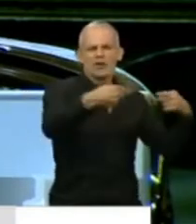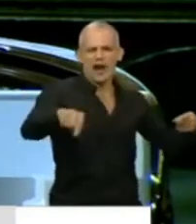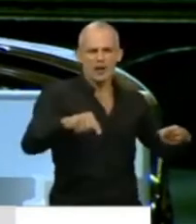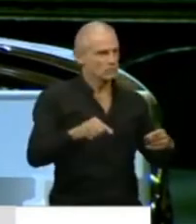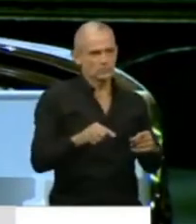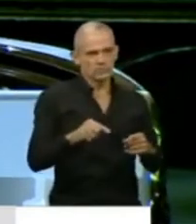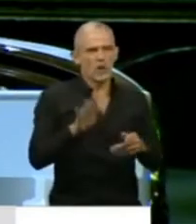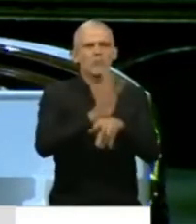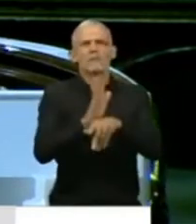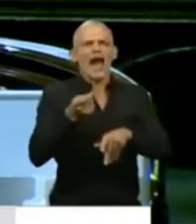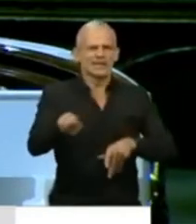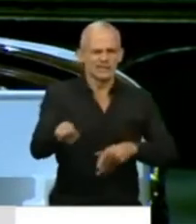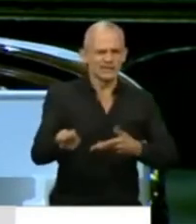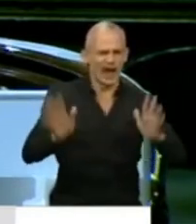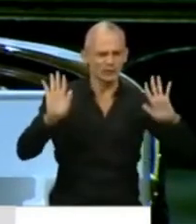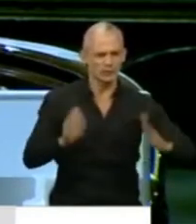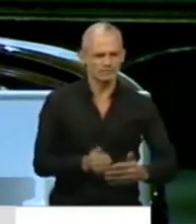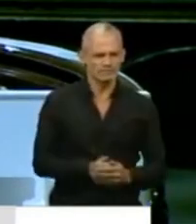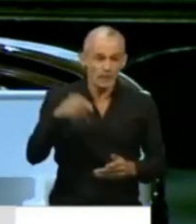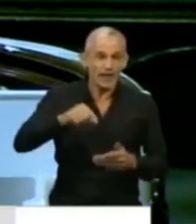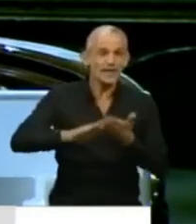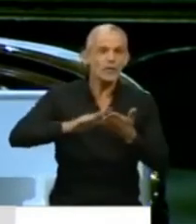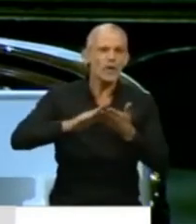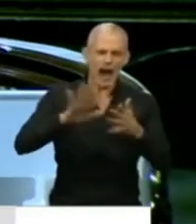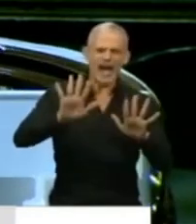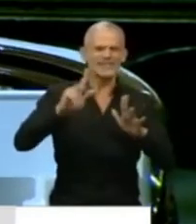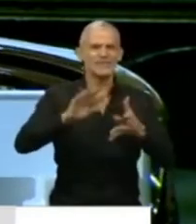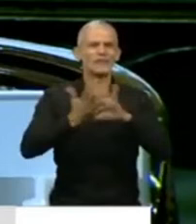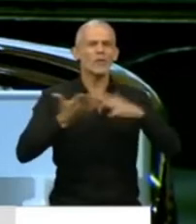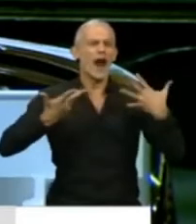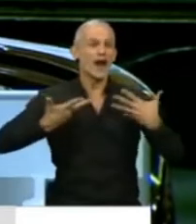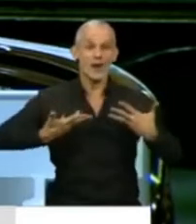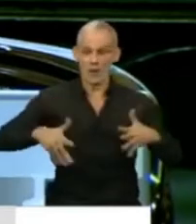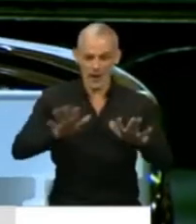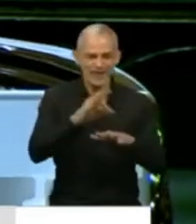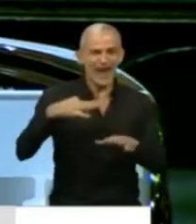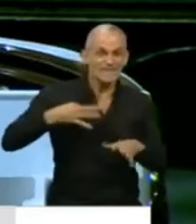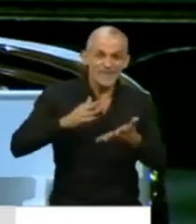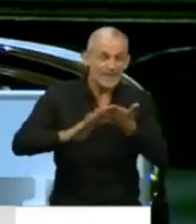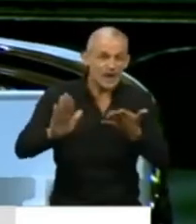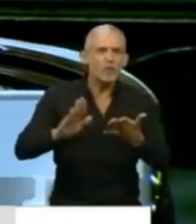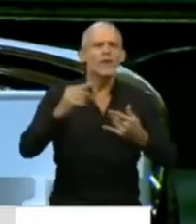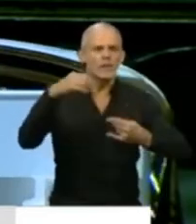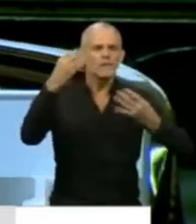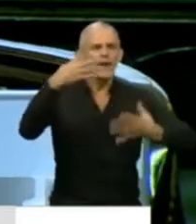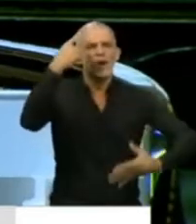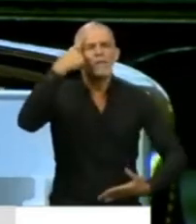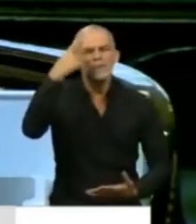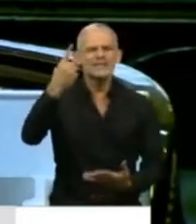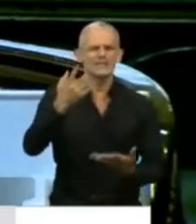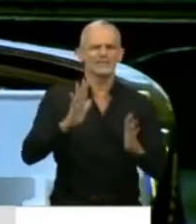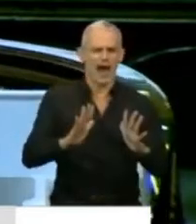Y quiero decirles que esta nueva normalidad, espero traiga una mejor conciencia de la dirigencia política